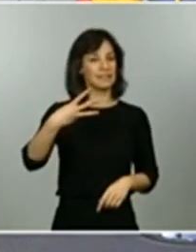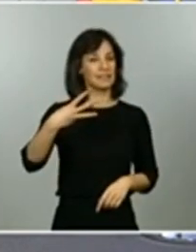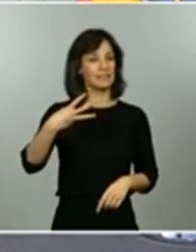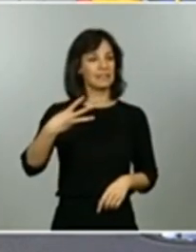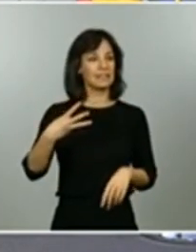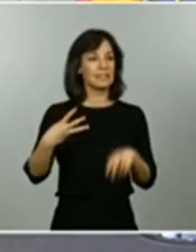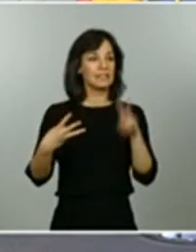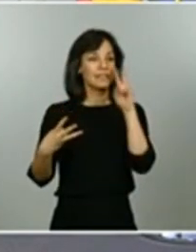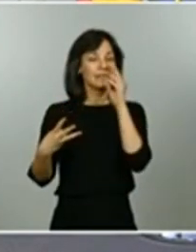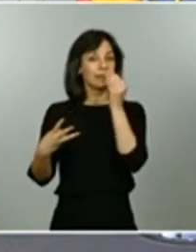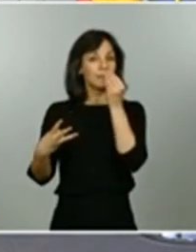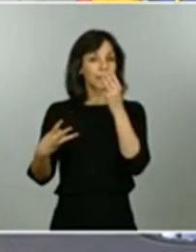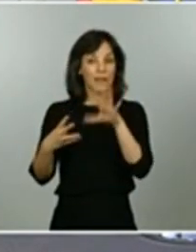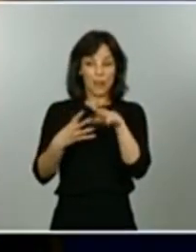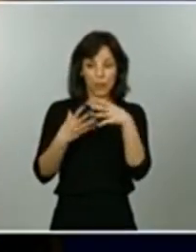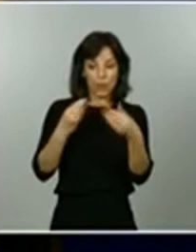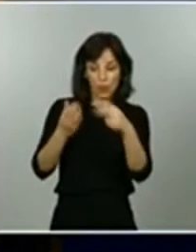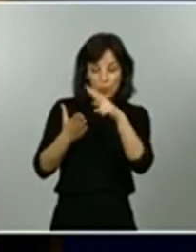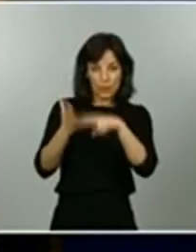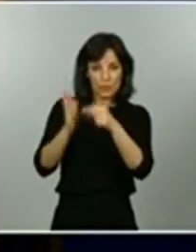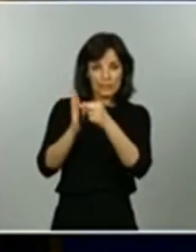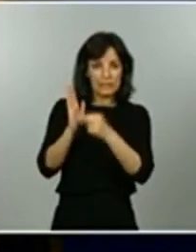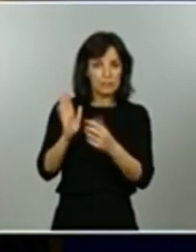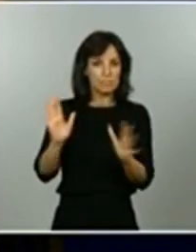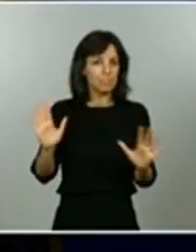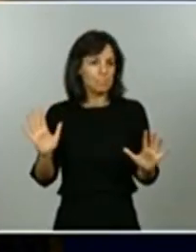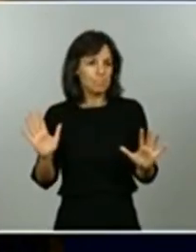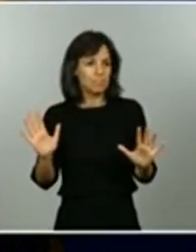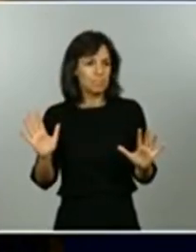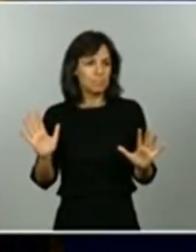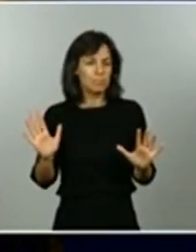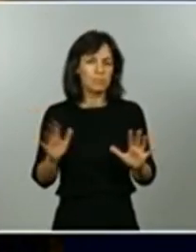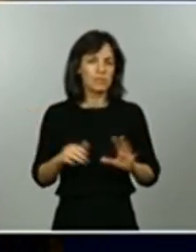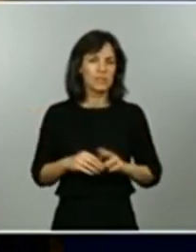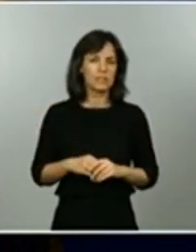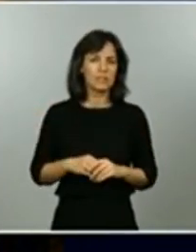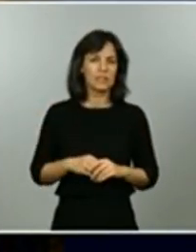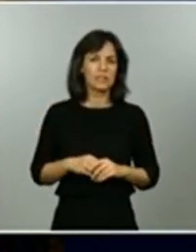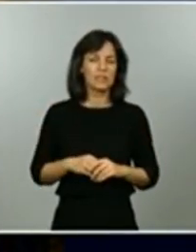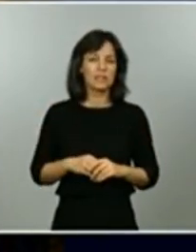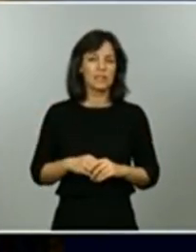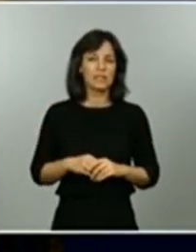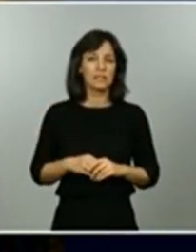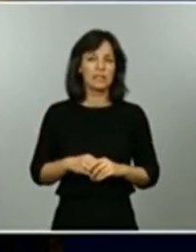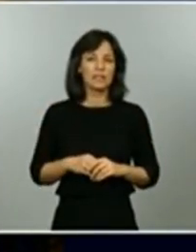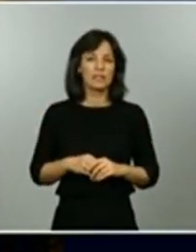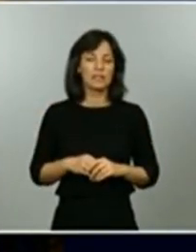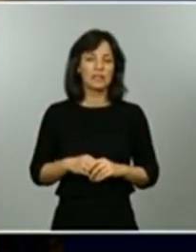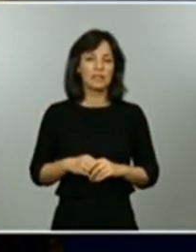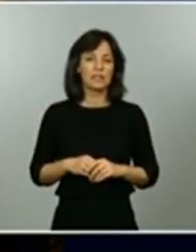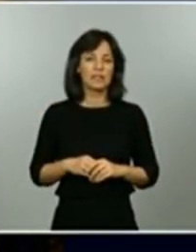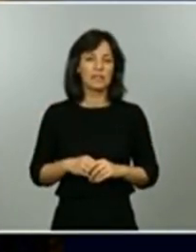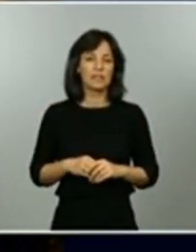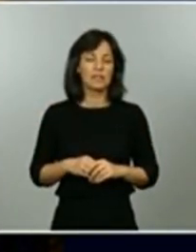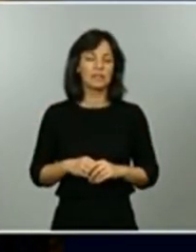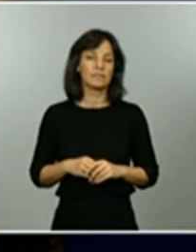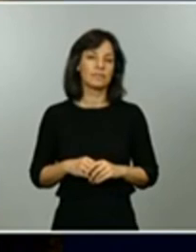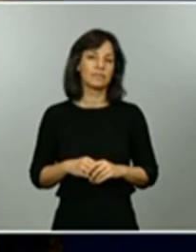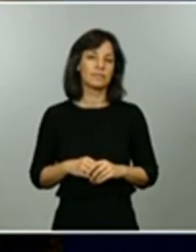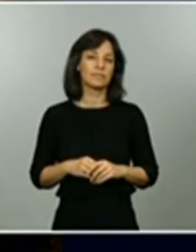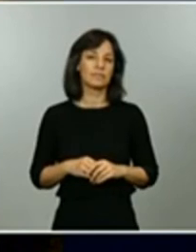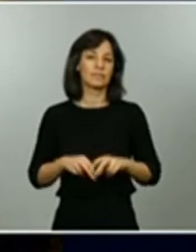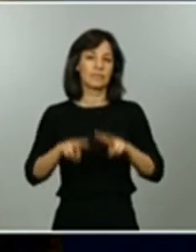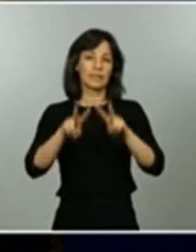el documento de los criterios se van a incorporar se van incorporar los resultados que gradualmente se vayan obteniendo de los estudios de cero